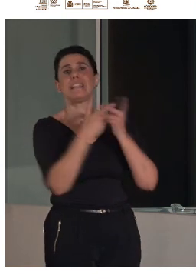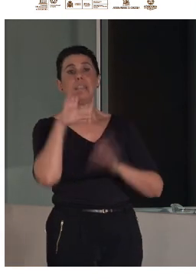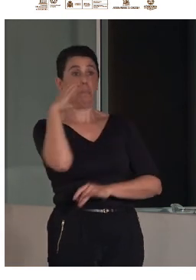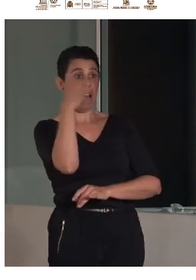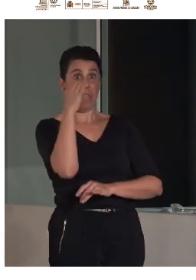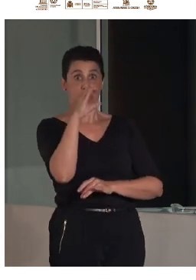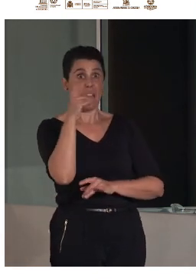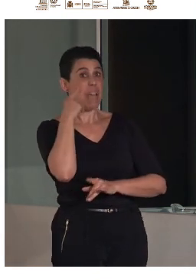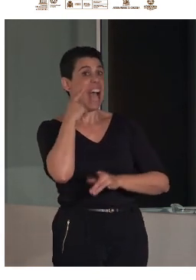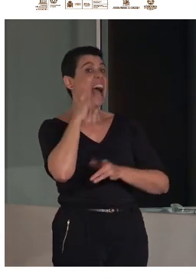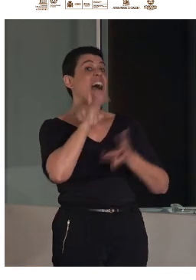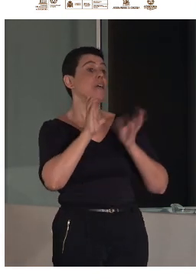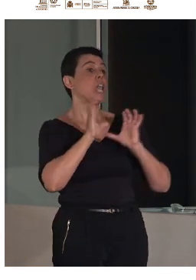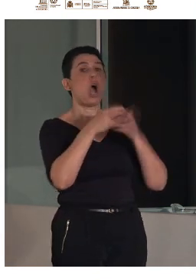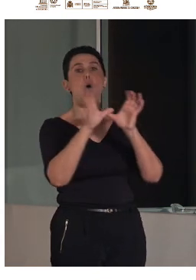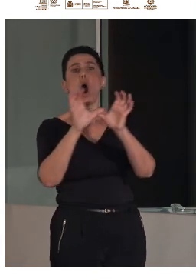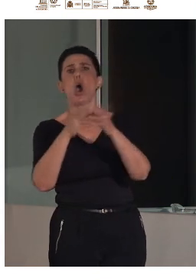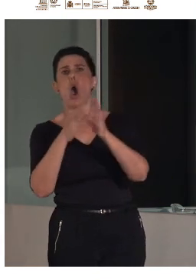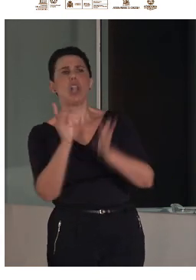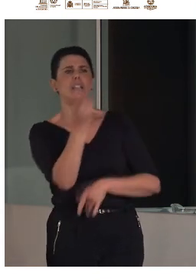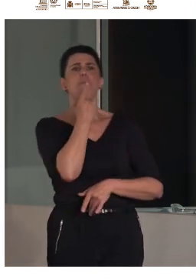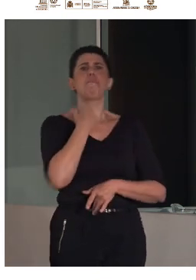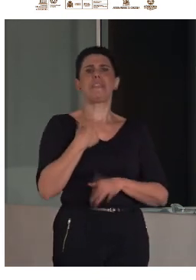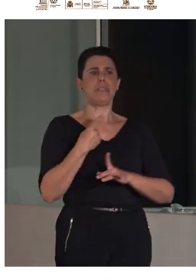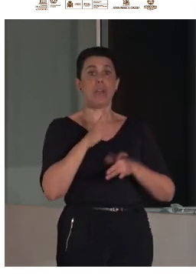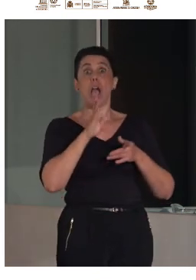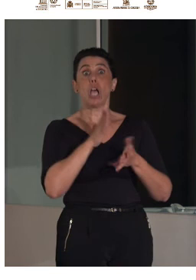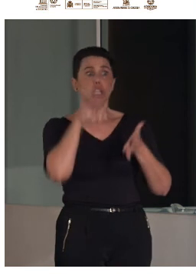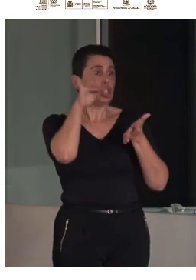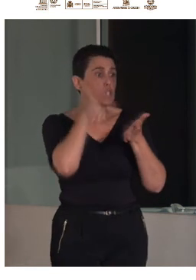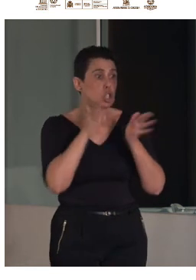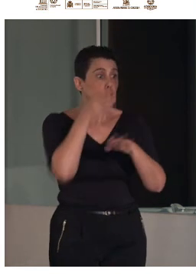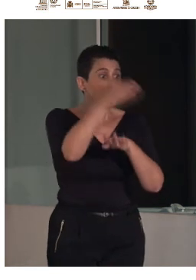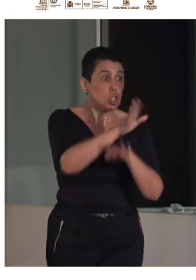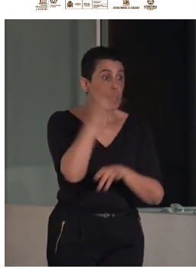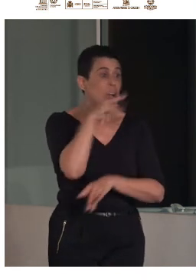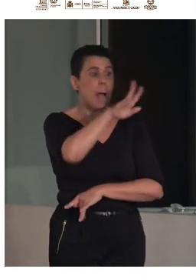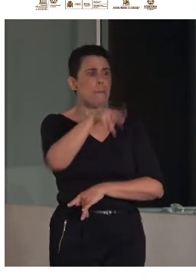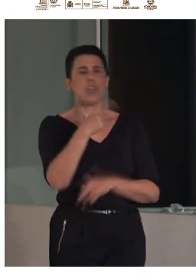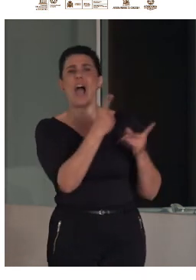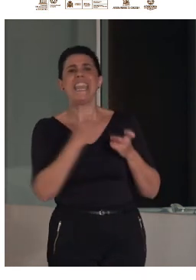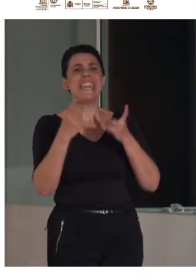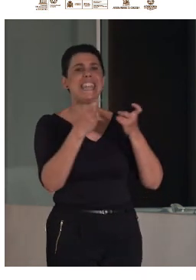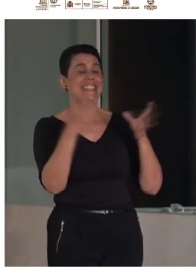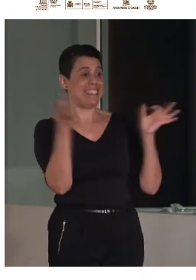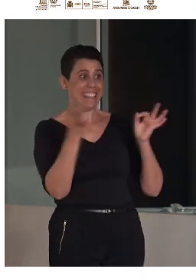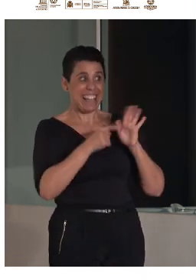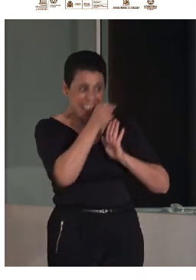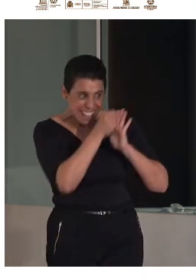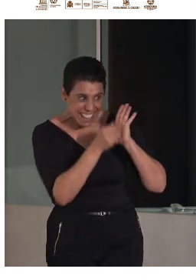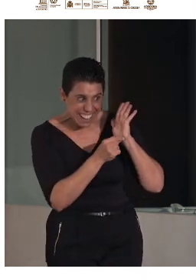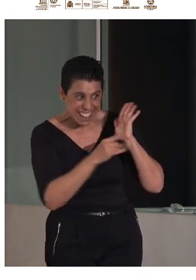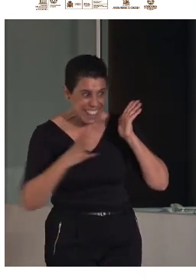dijeran que necesidades tenían a la hora de visitar los museos y de todos los criterios que había el único